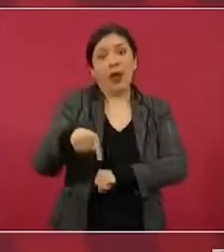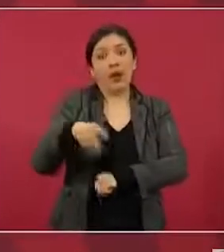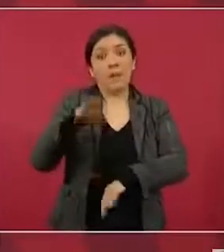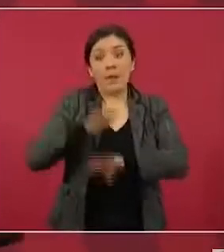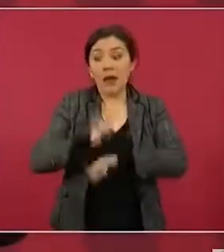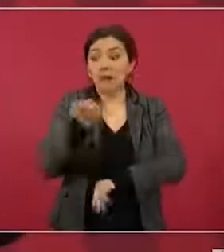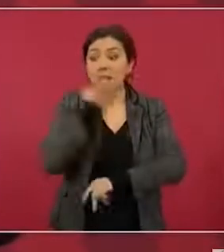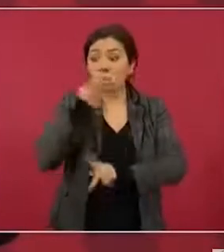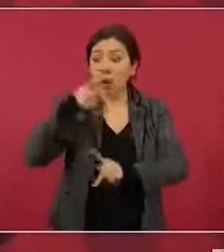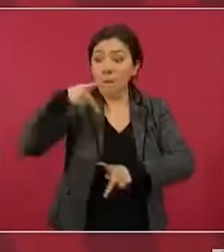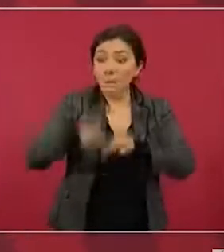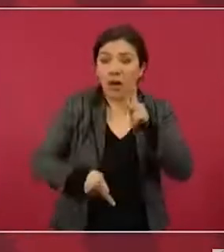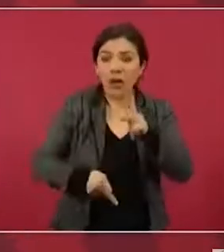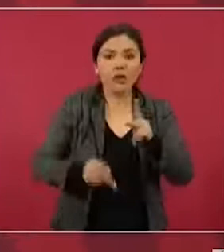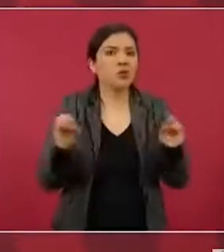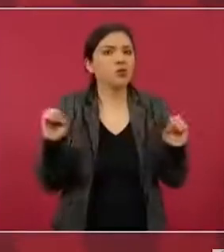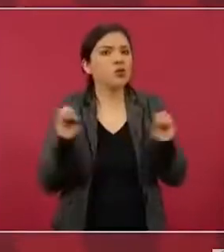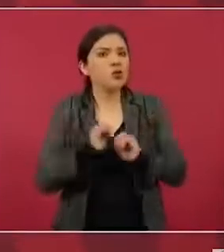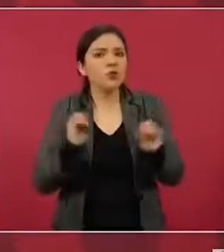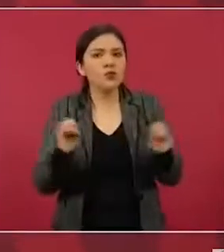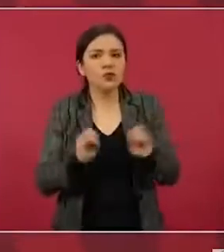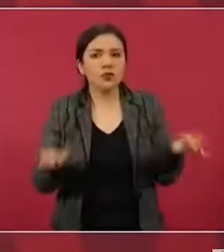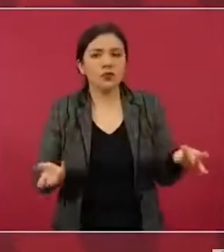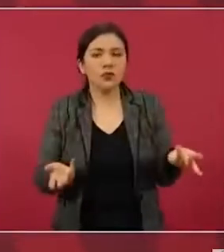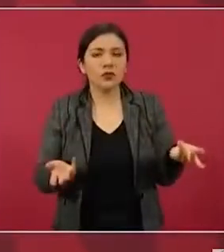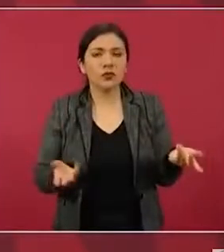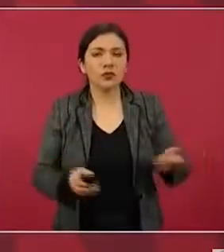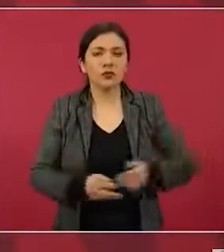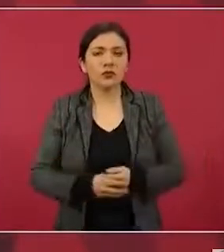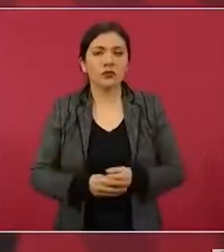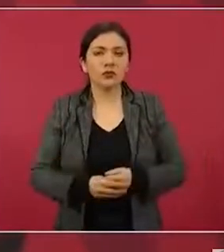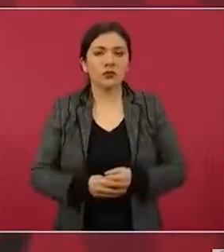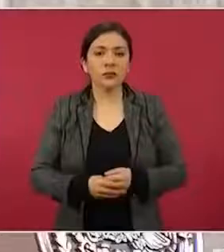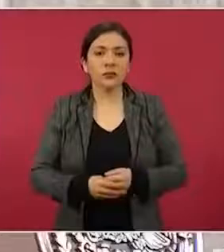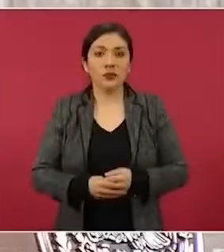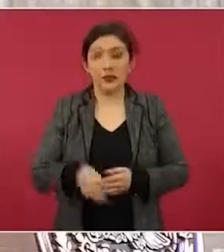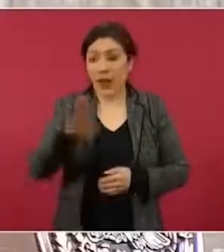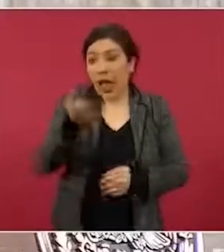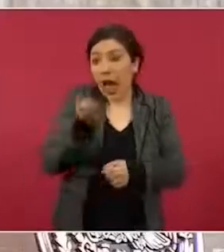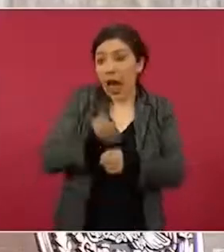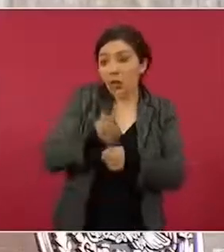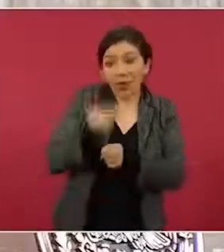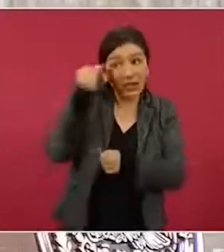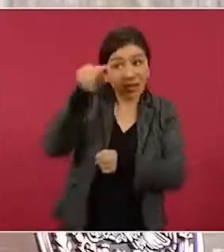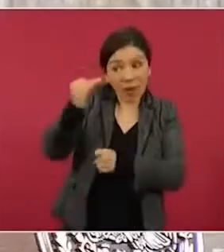interrumpieron las clases. No estamos hablando de ahora,